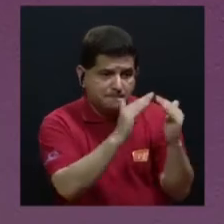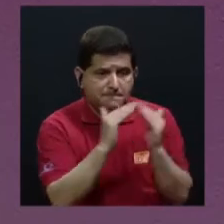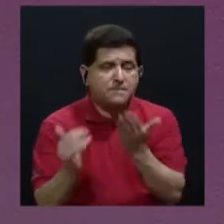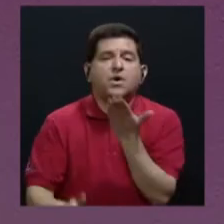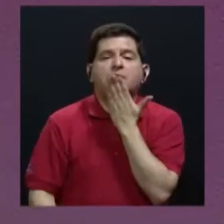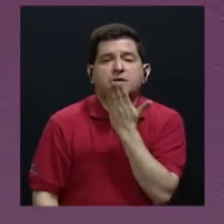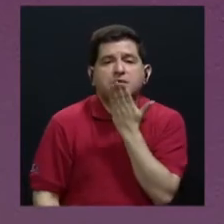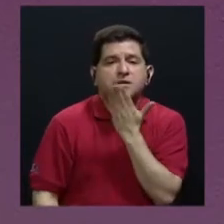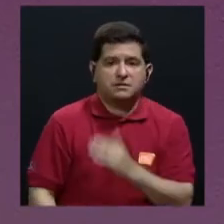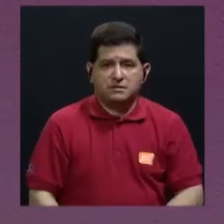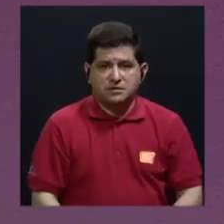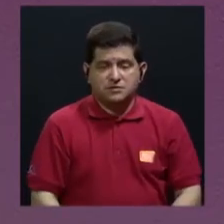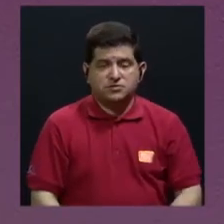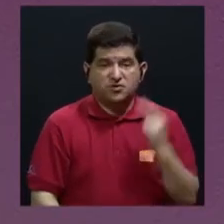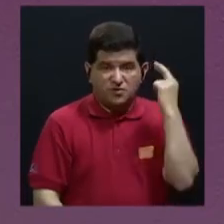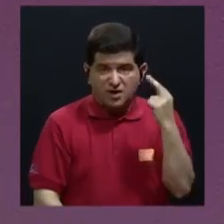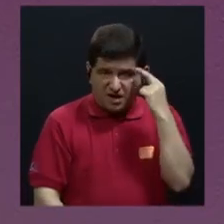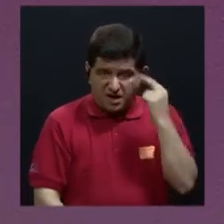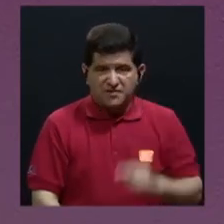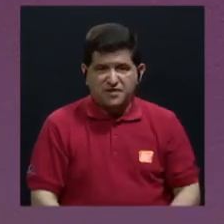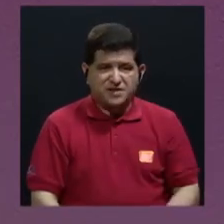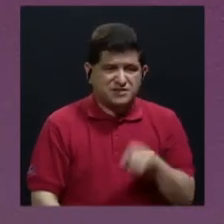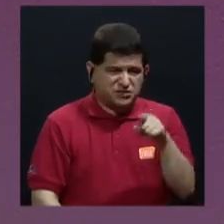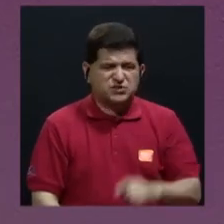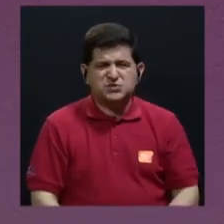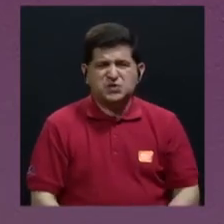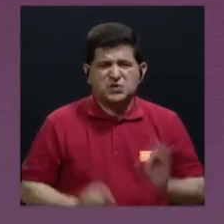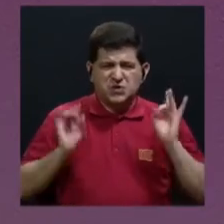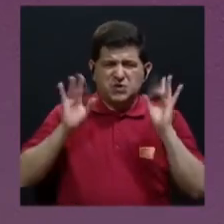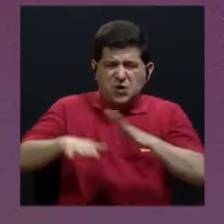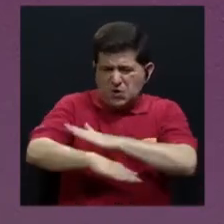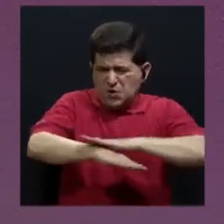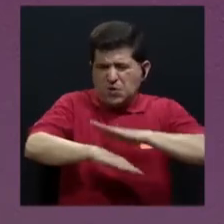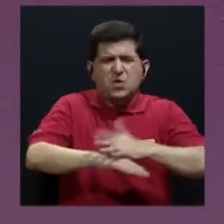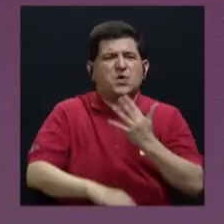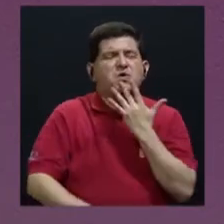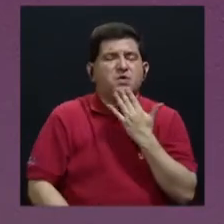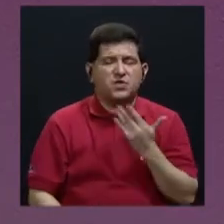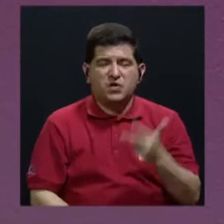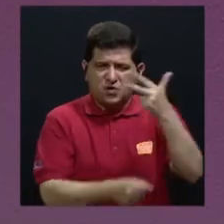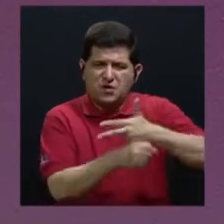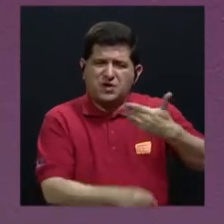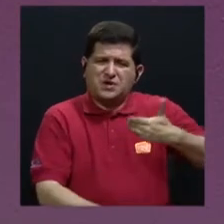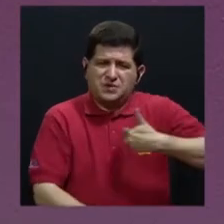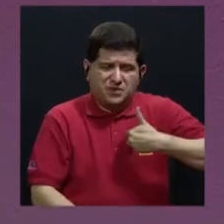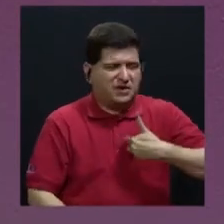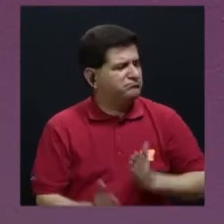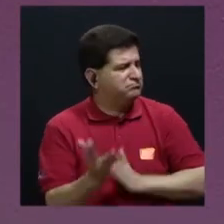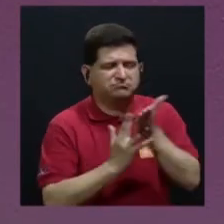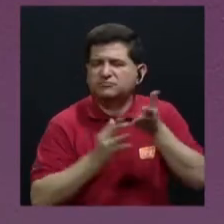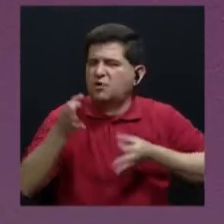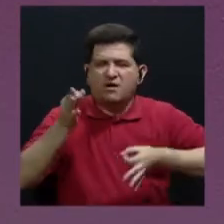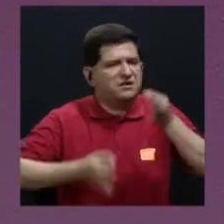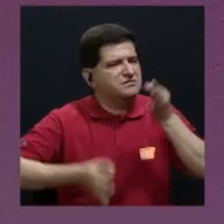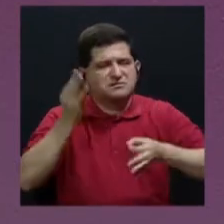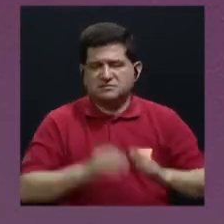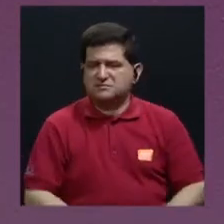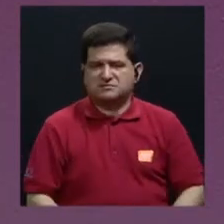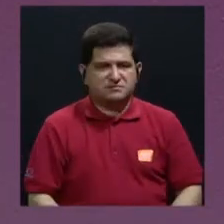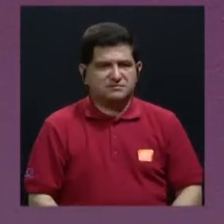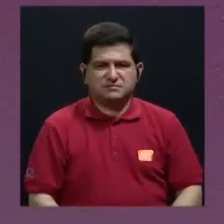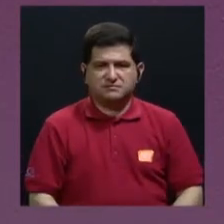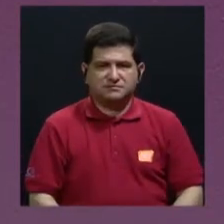indígena, por los altos niveles de racismo que se viven en el país de Guatemala, no tienen acceso a la justicia. Ellas